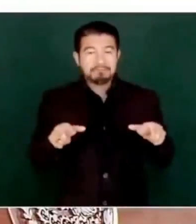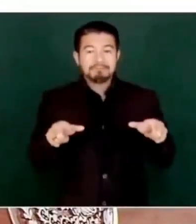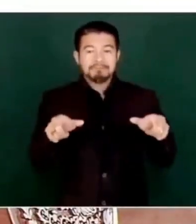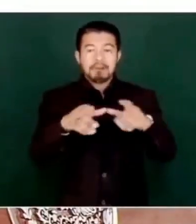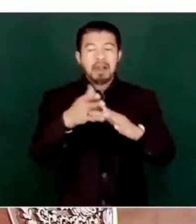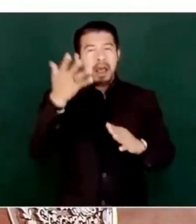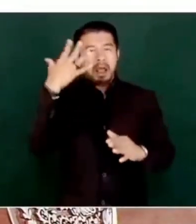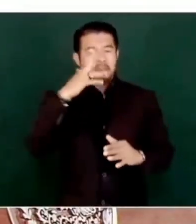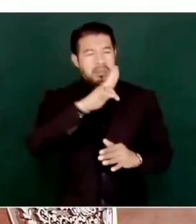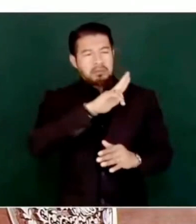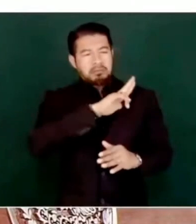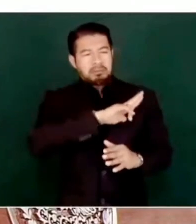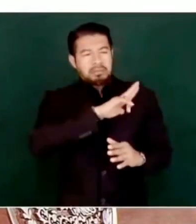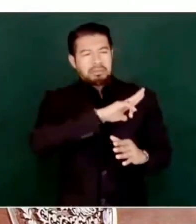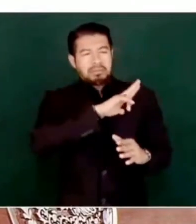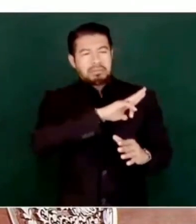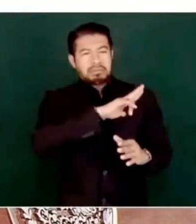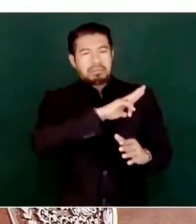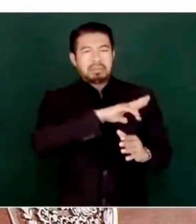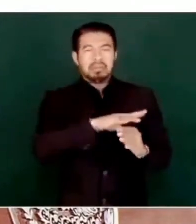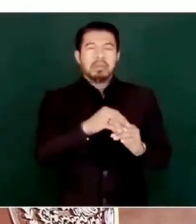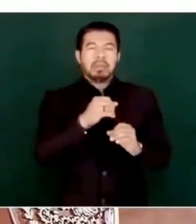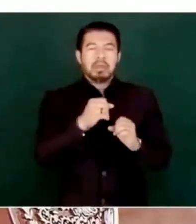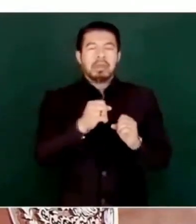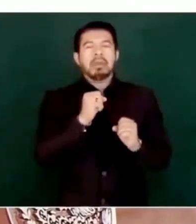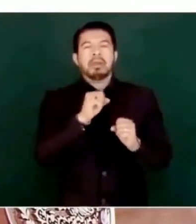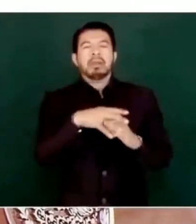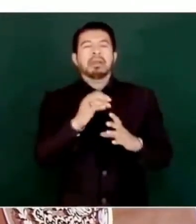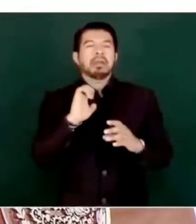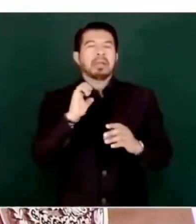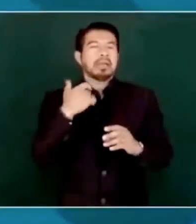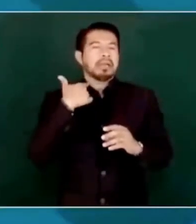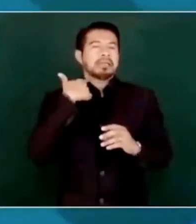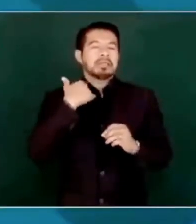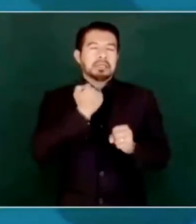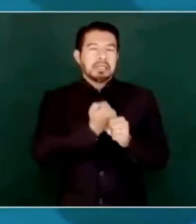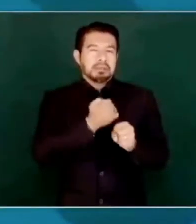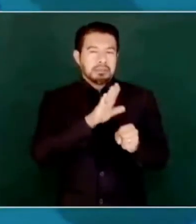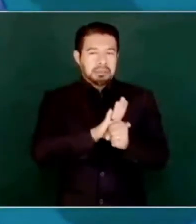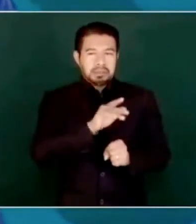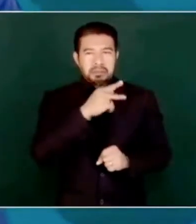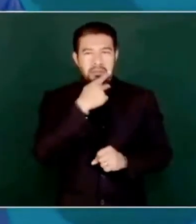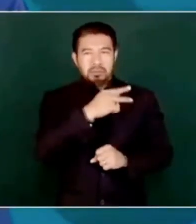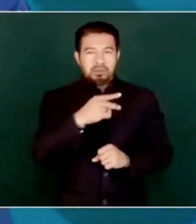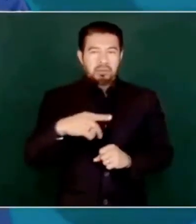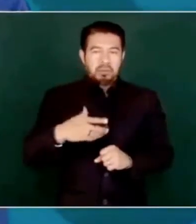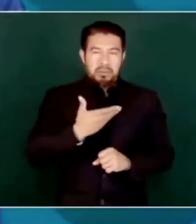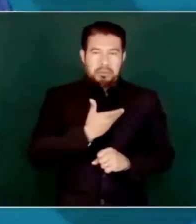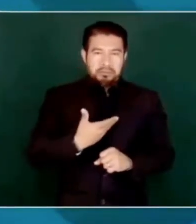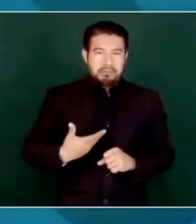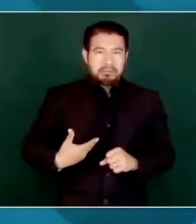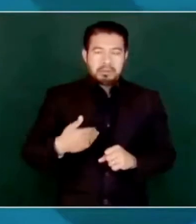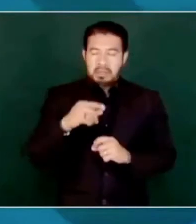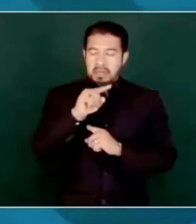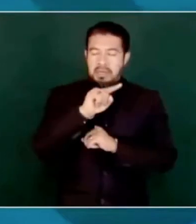privatizaron durante el gobierno de Cedillo para